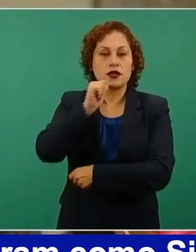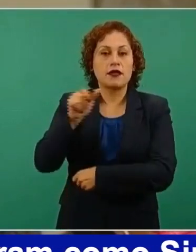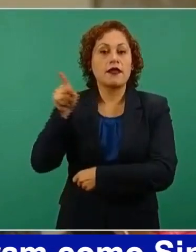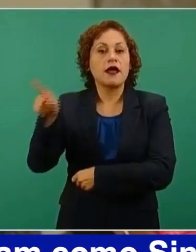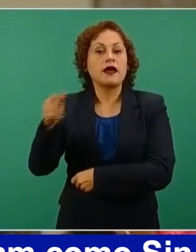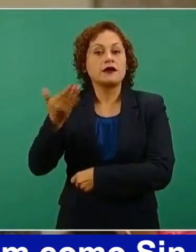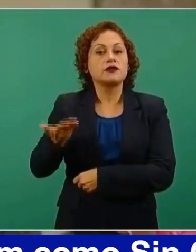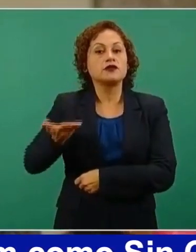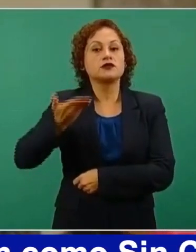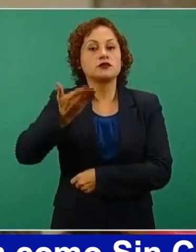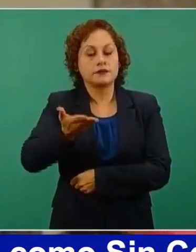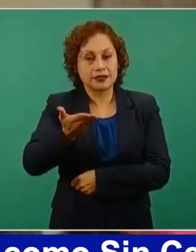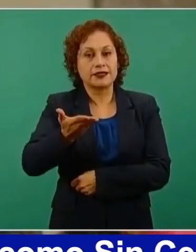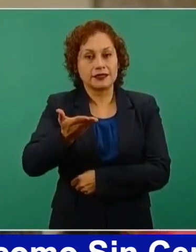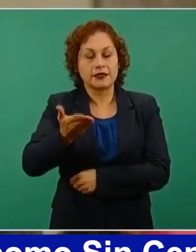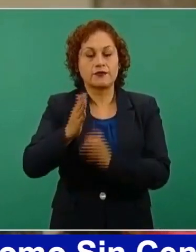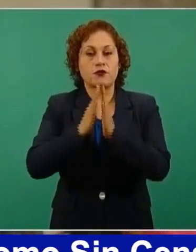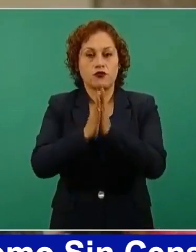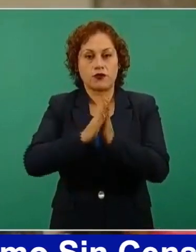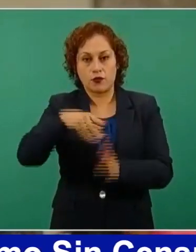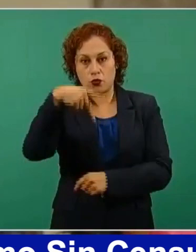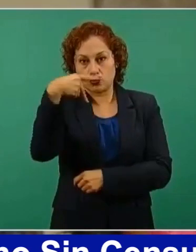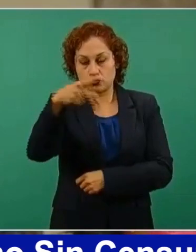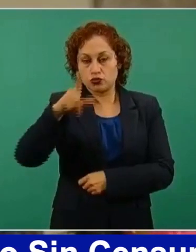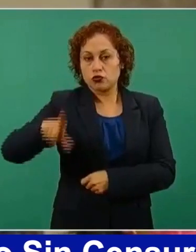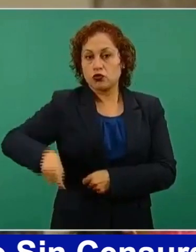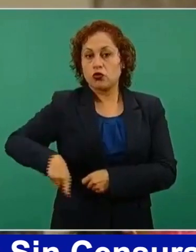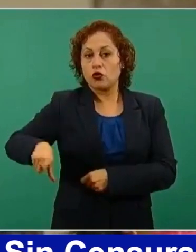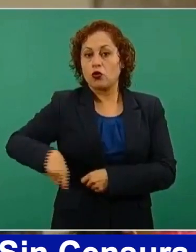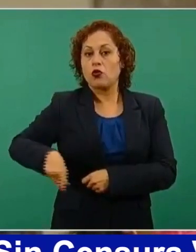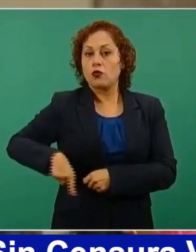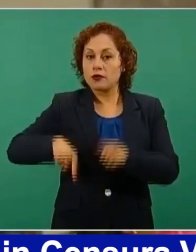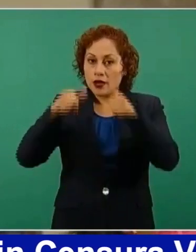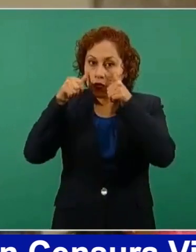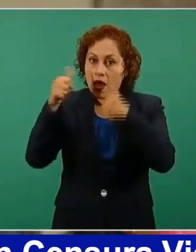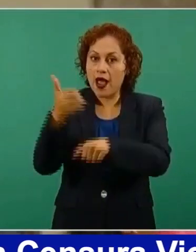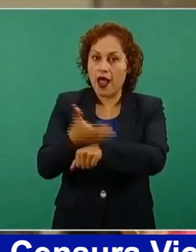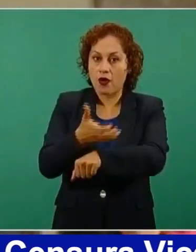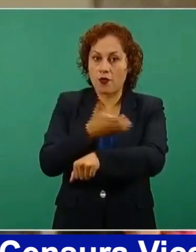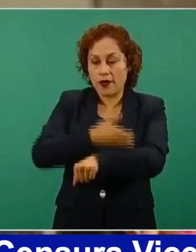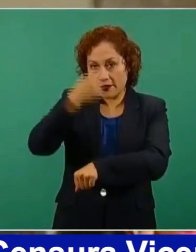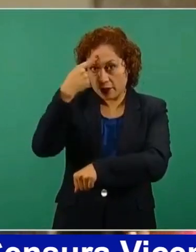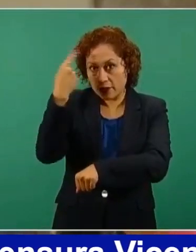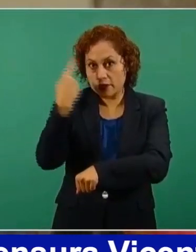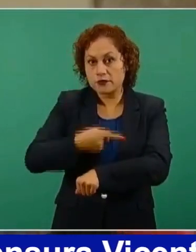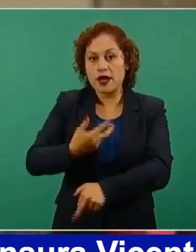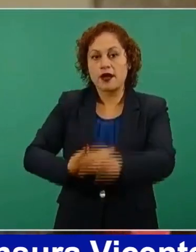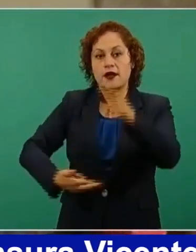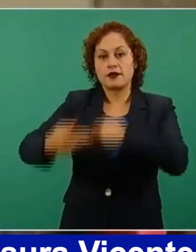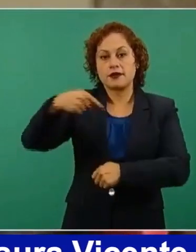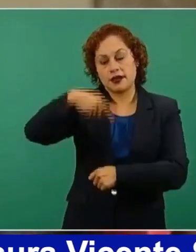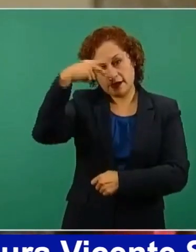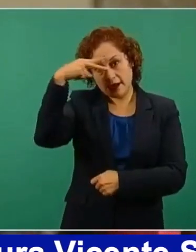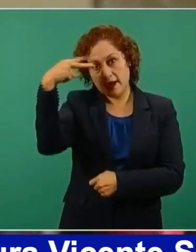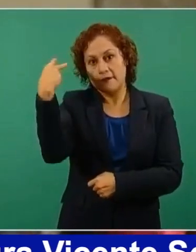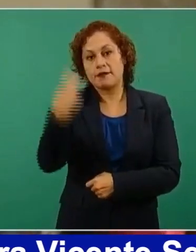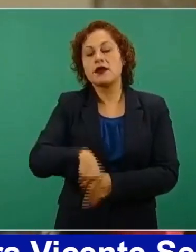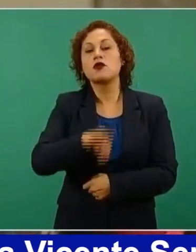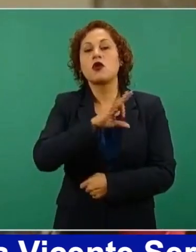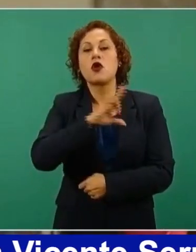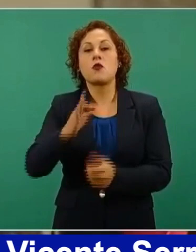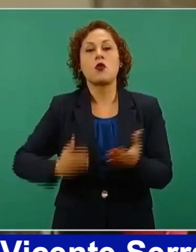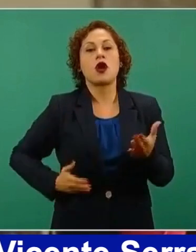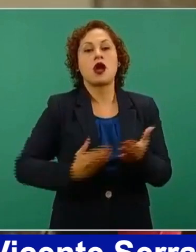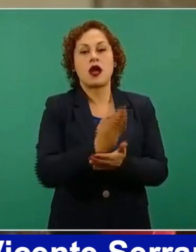económicamente, quieren que su gobierno los acompañe para regresar al país, que tengan acceso a un trabajo